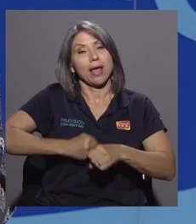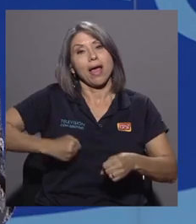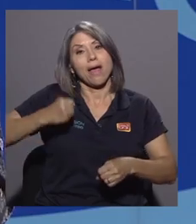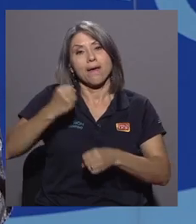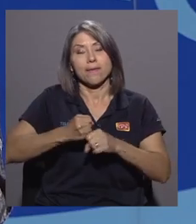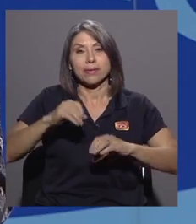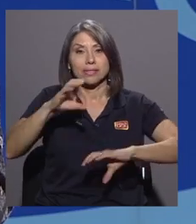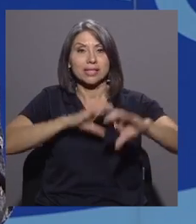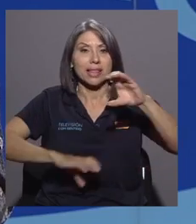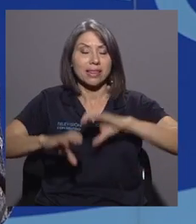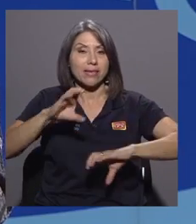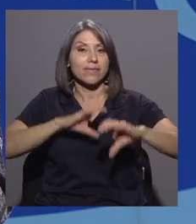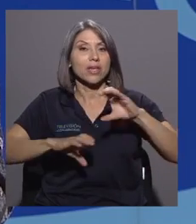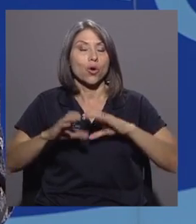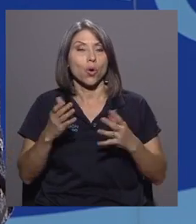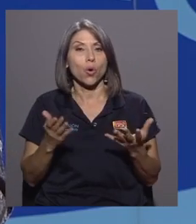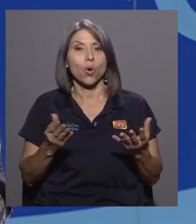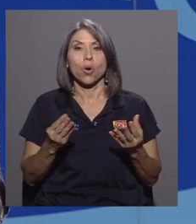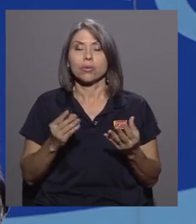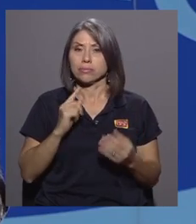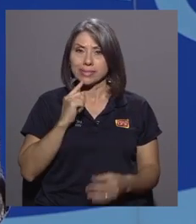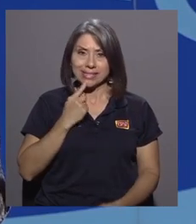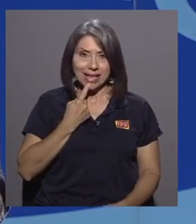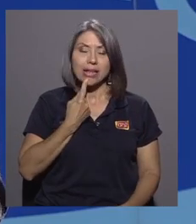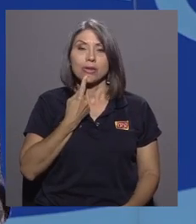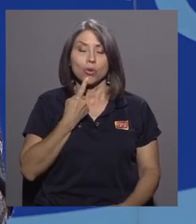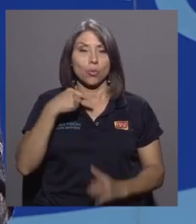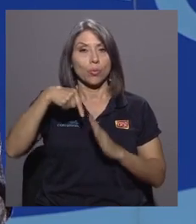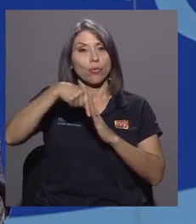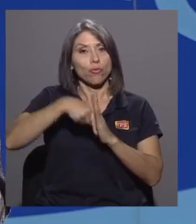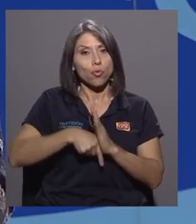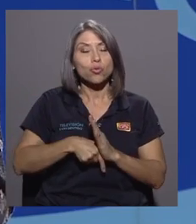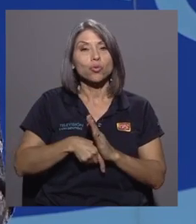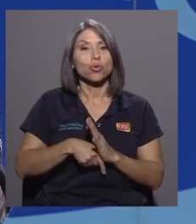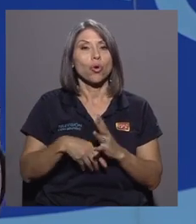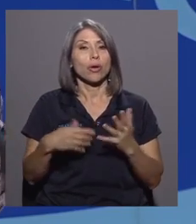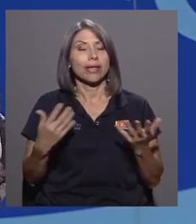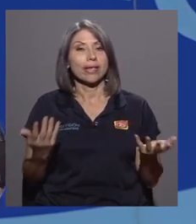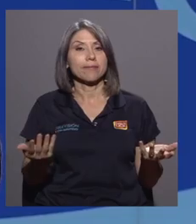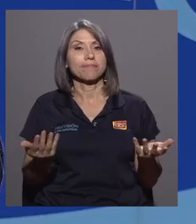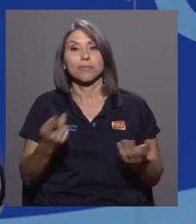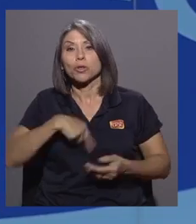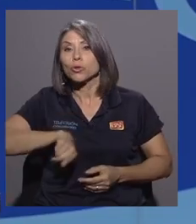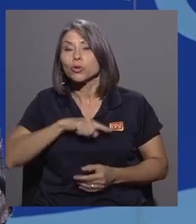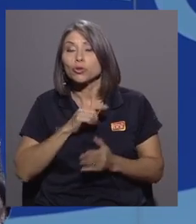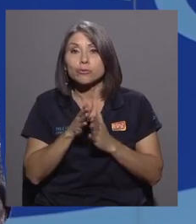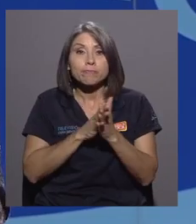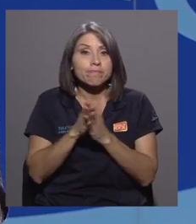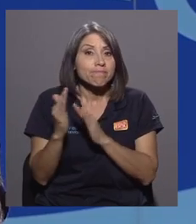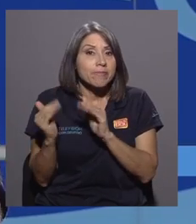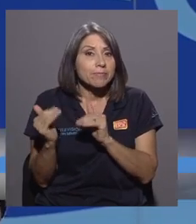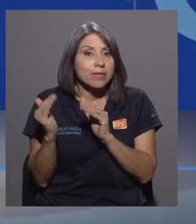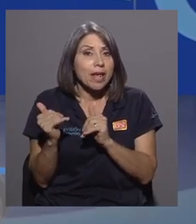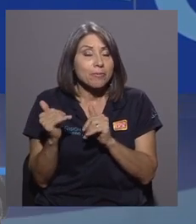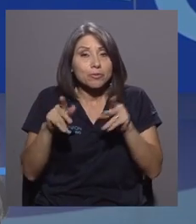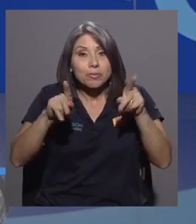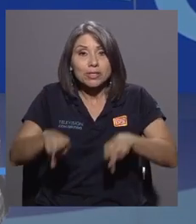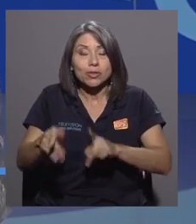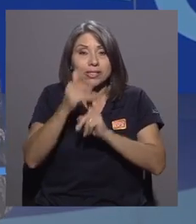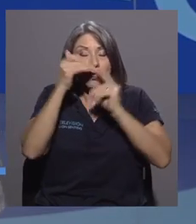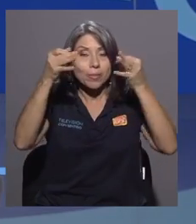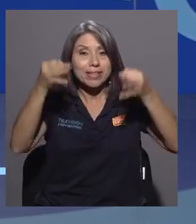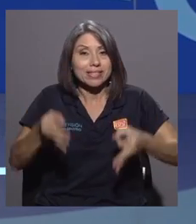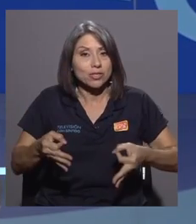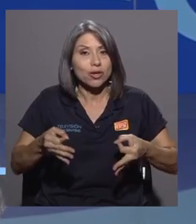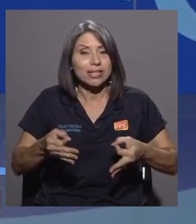científico muy serio, profundo, y que de verdad, esperemos que de verdad los tomadores de decisiones en nuestro país